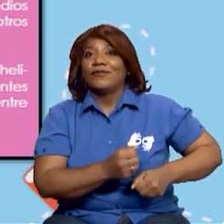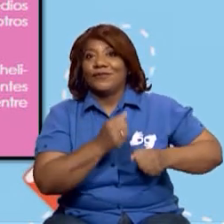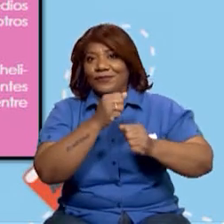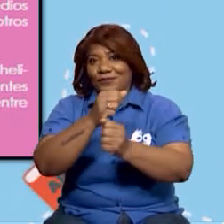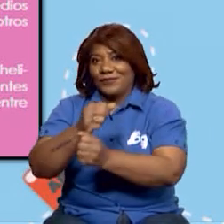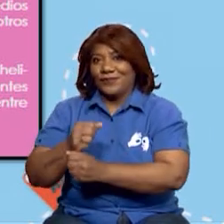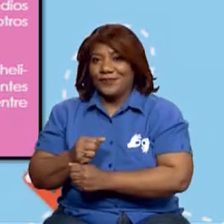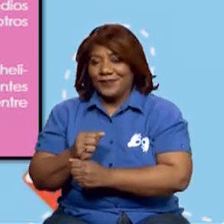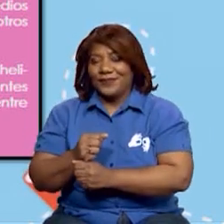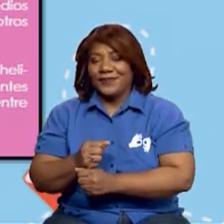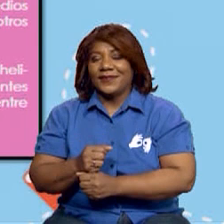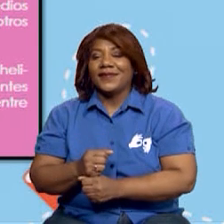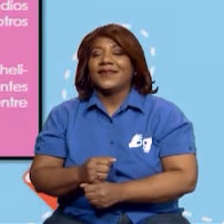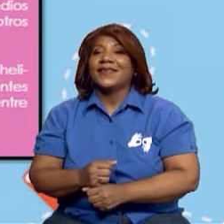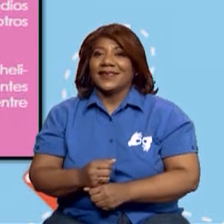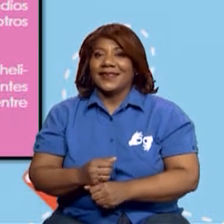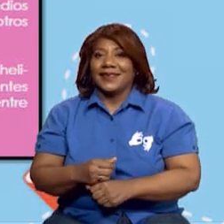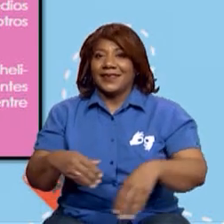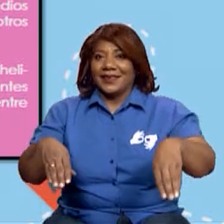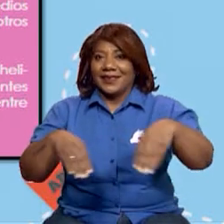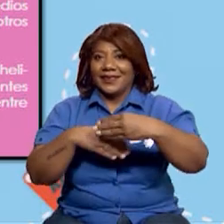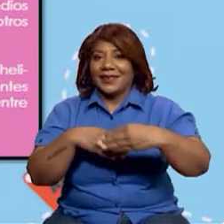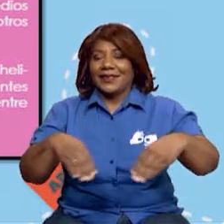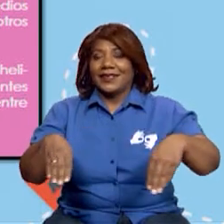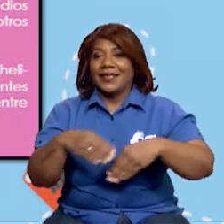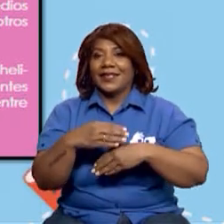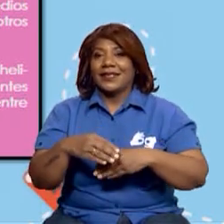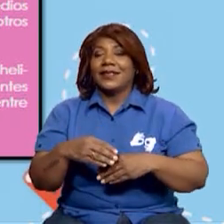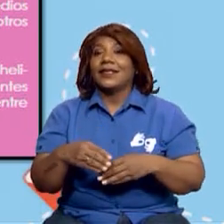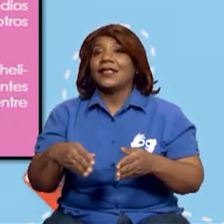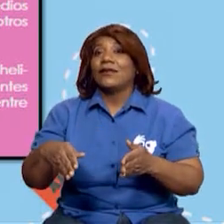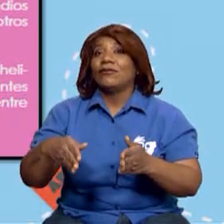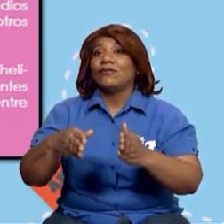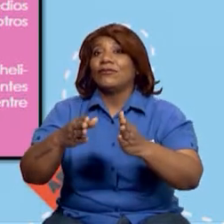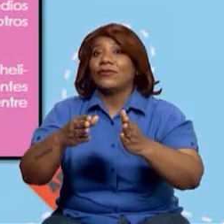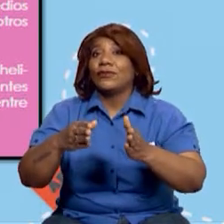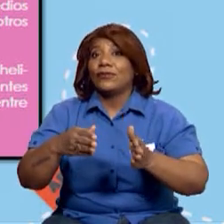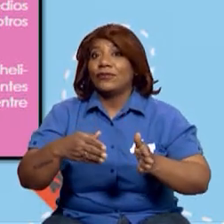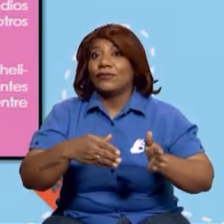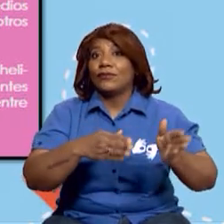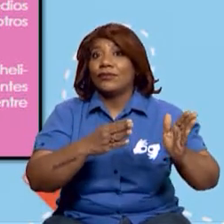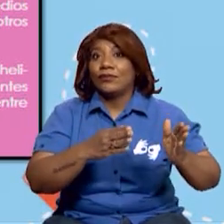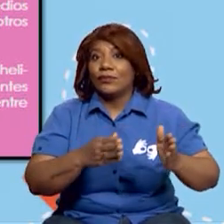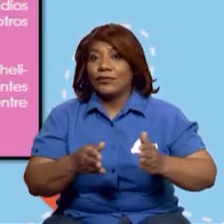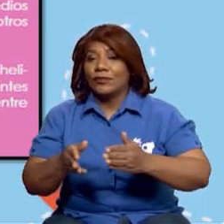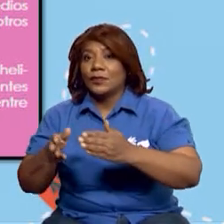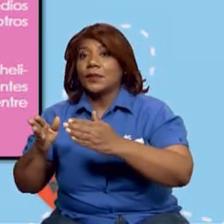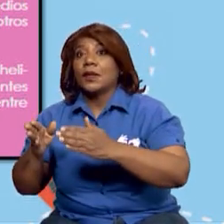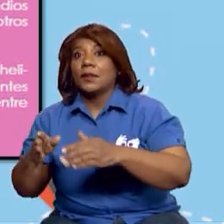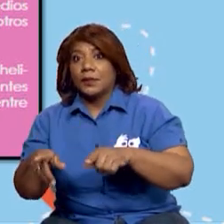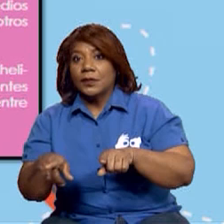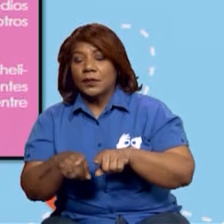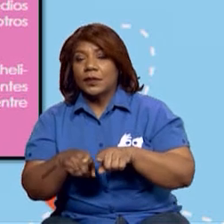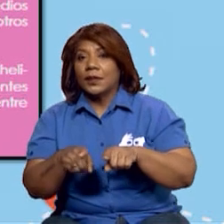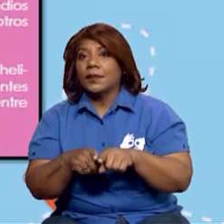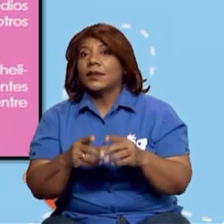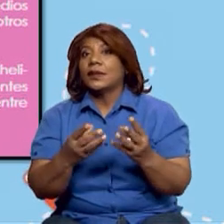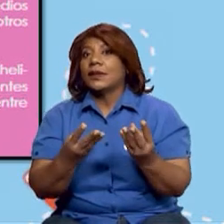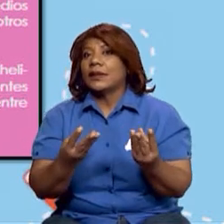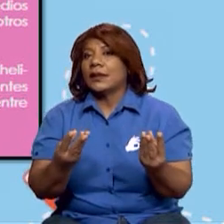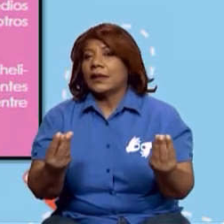canoas. En las vías de transporte terrestre, son los caminos a través de la tierra,